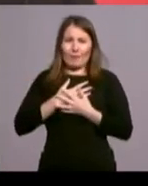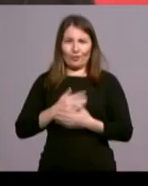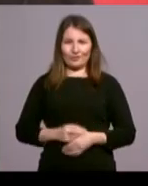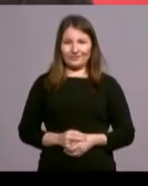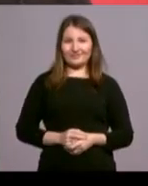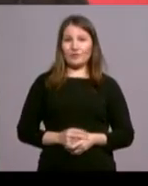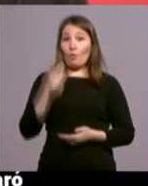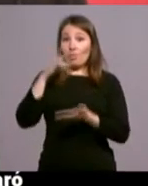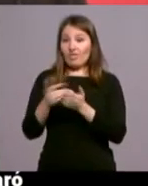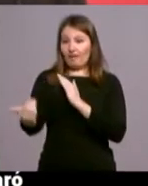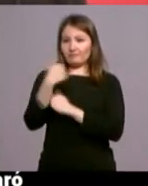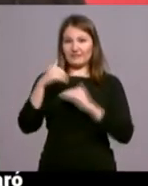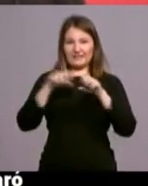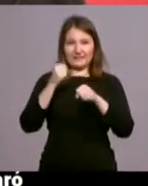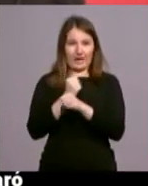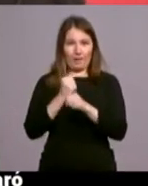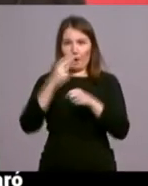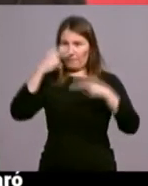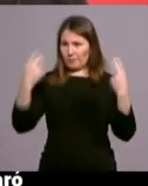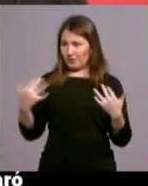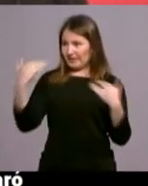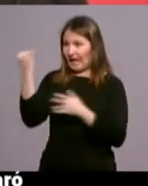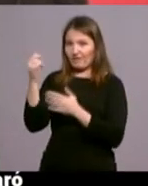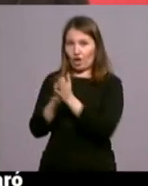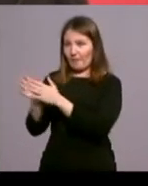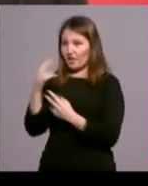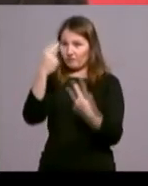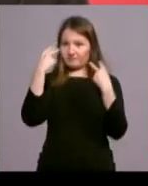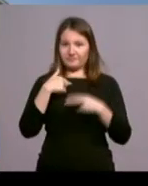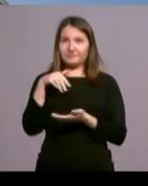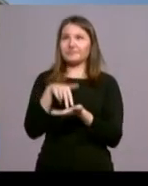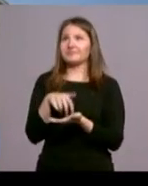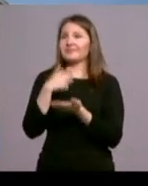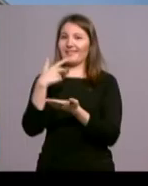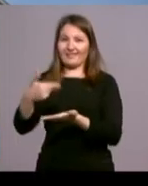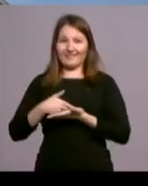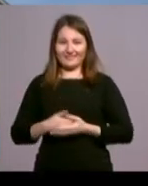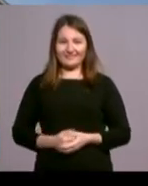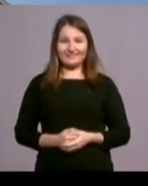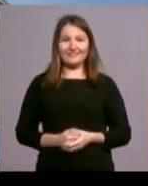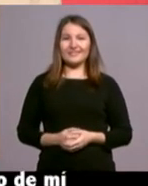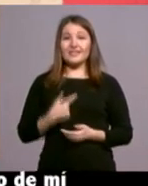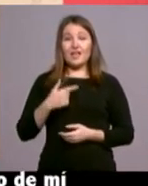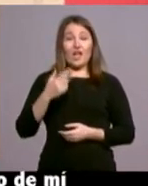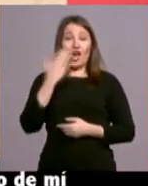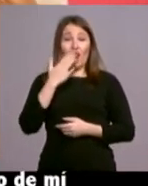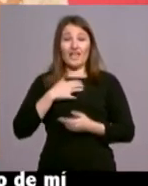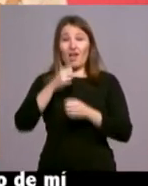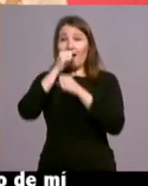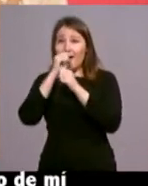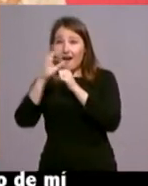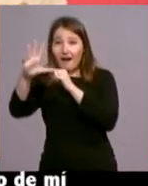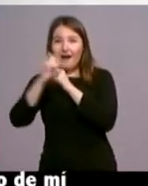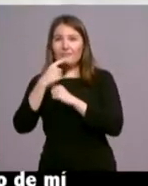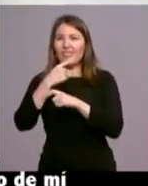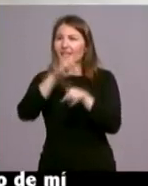Entró un día en mi trabajo y delante de mi jefe y mis compañeros se declaró. Flipe. Usó la megafonía del colegio para decir a todo el mundo que